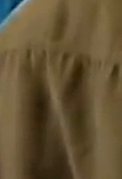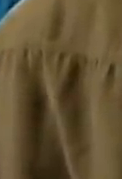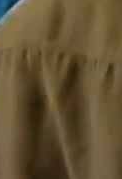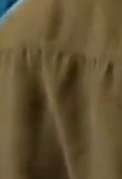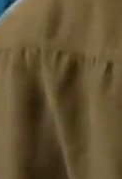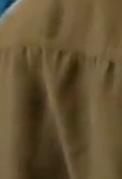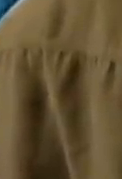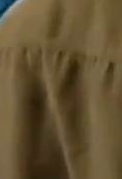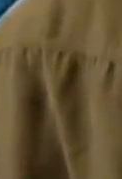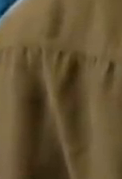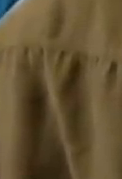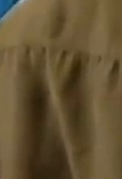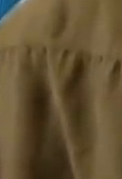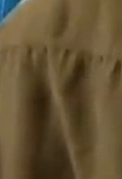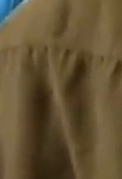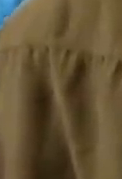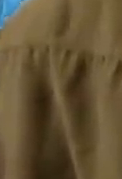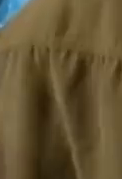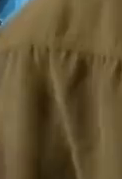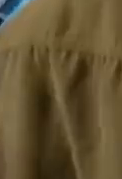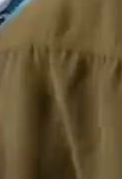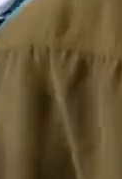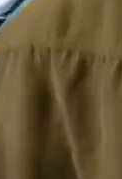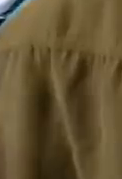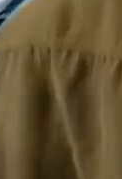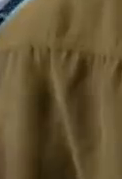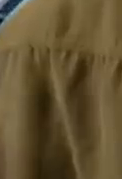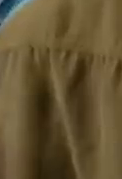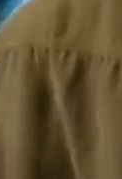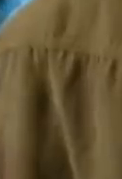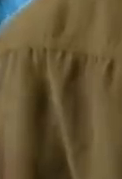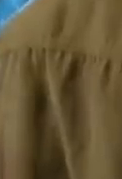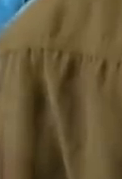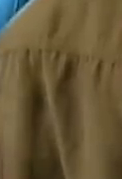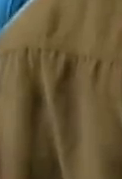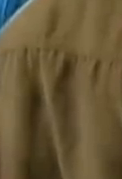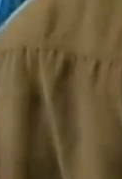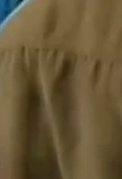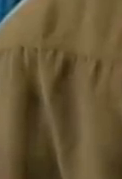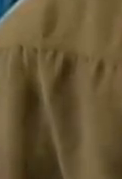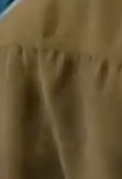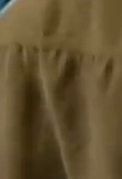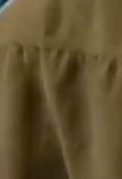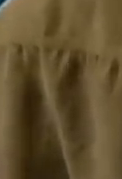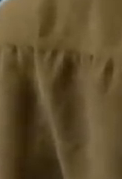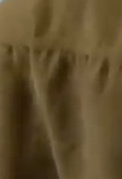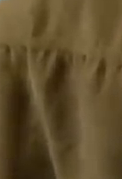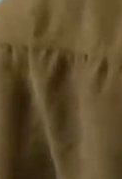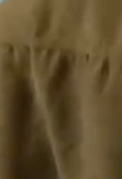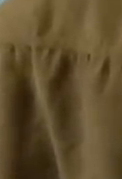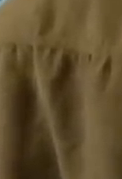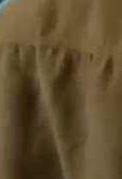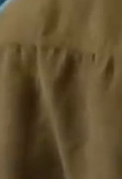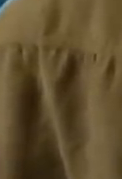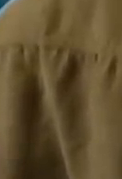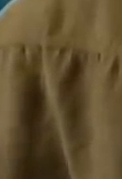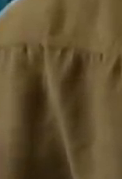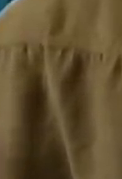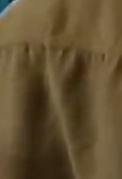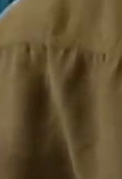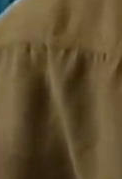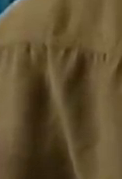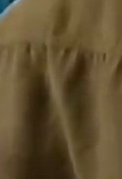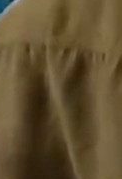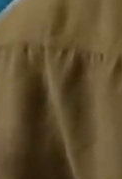nacional. En estos premios recordemos que lo anunció también el presidente Nicolás Maduro Moros durante la